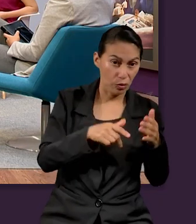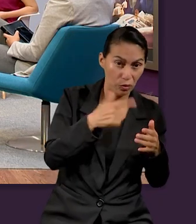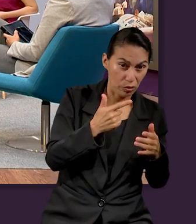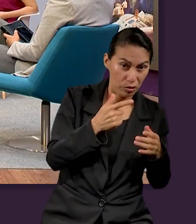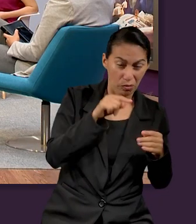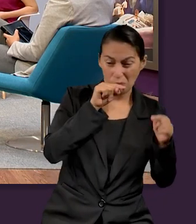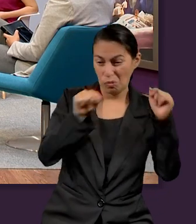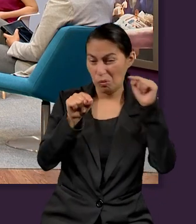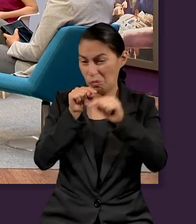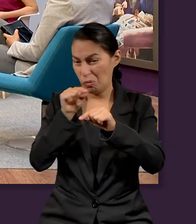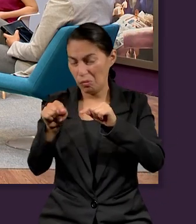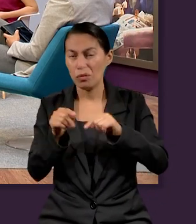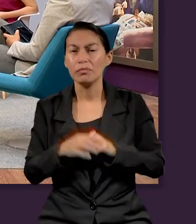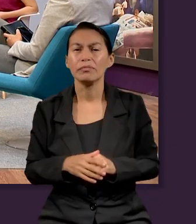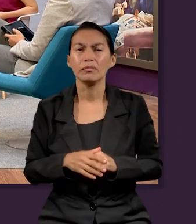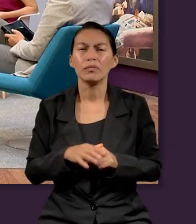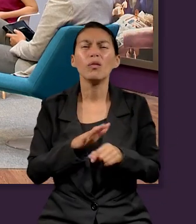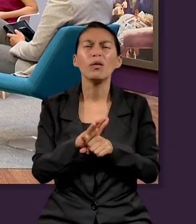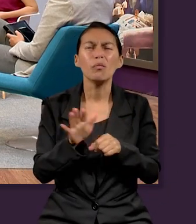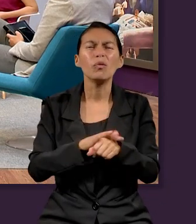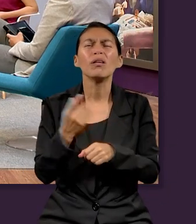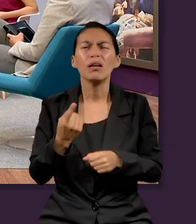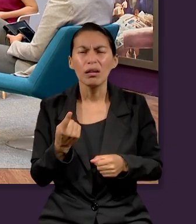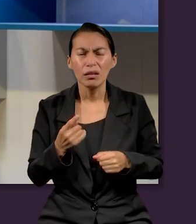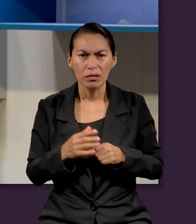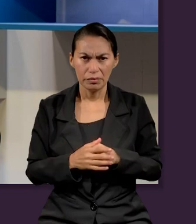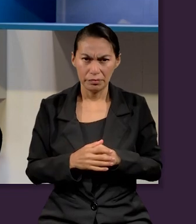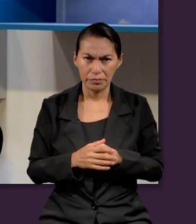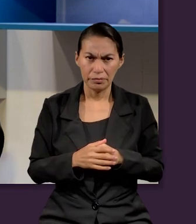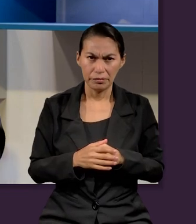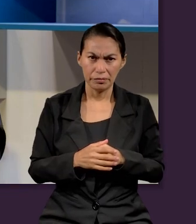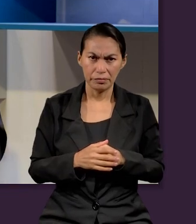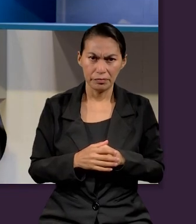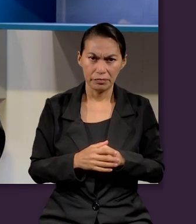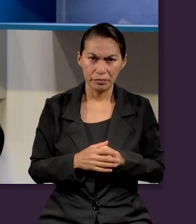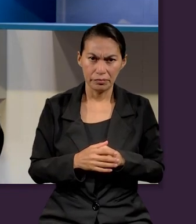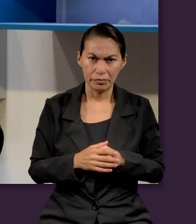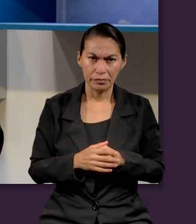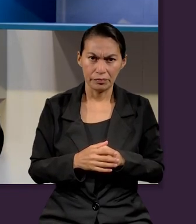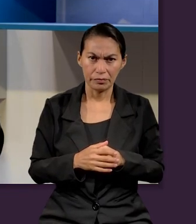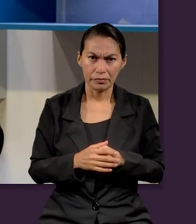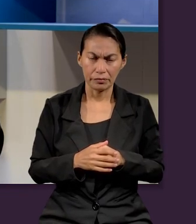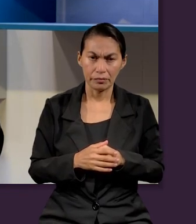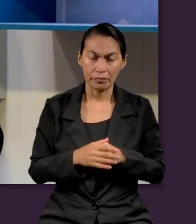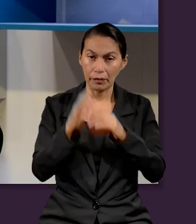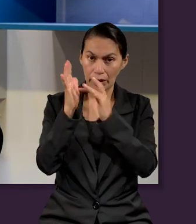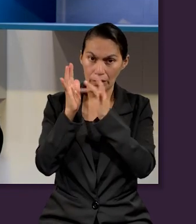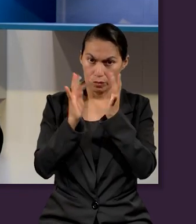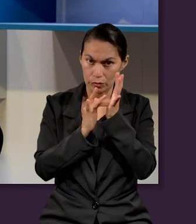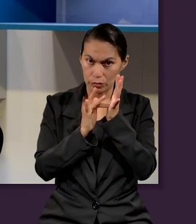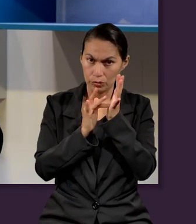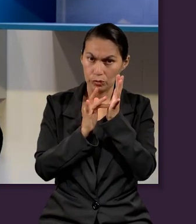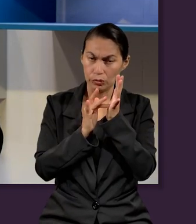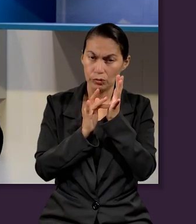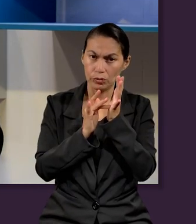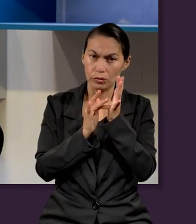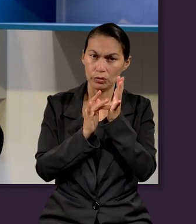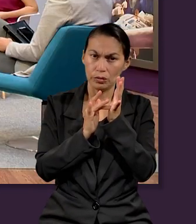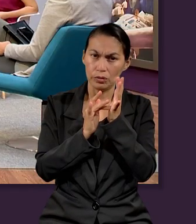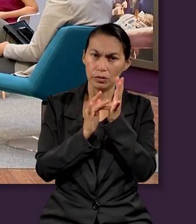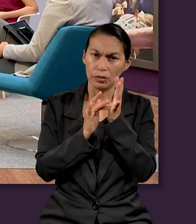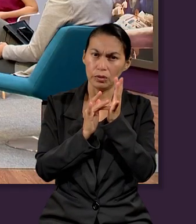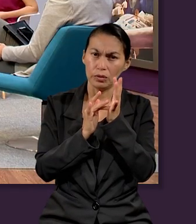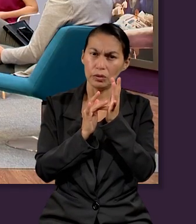atacando en todo el capítulo 12. ¿Cuál es el punto central de ese ataque? Bueno, desde la narrativa de